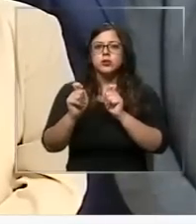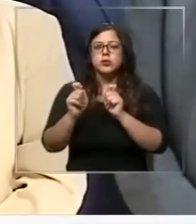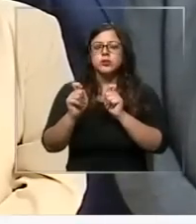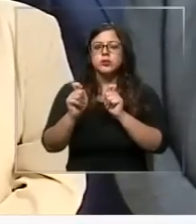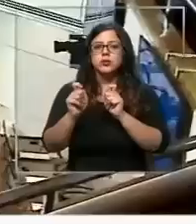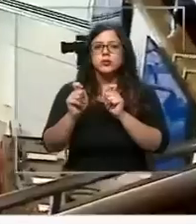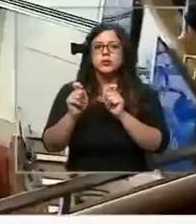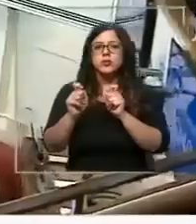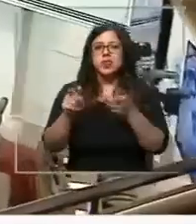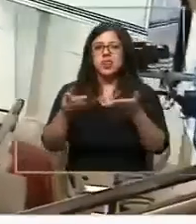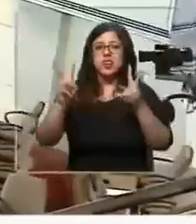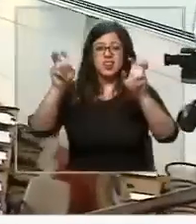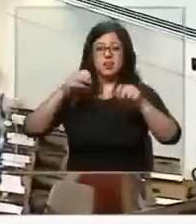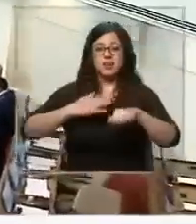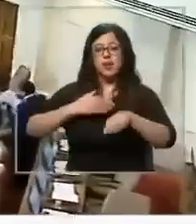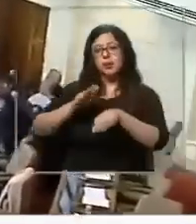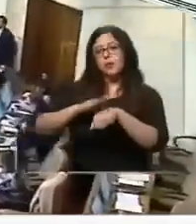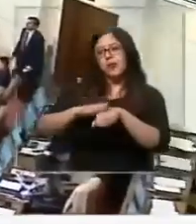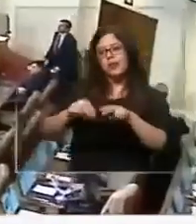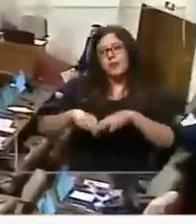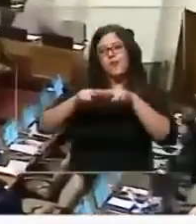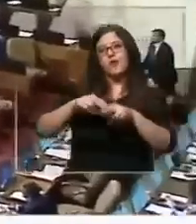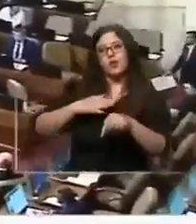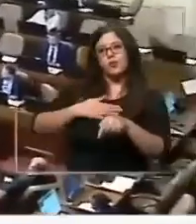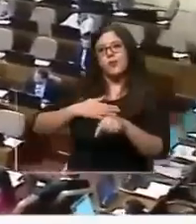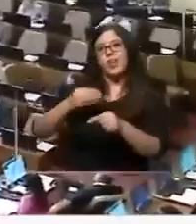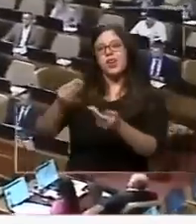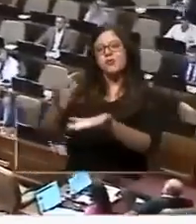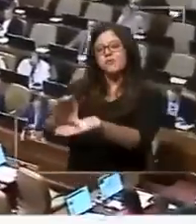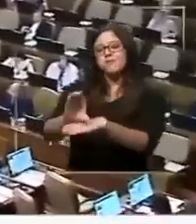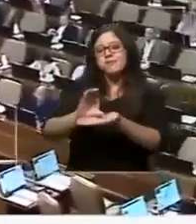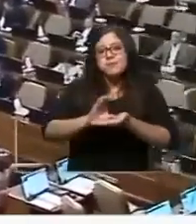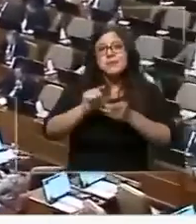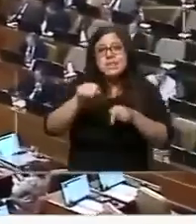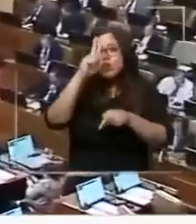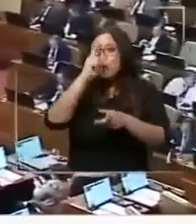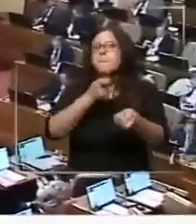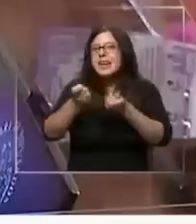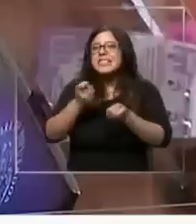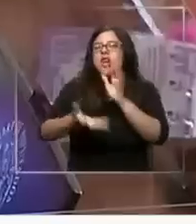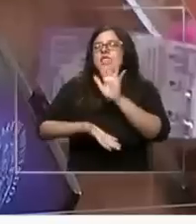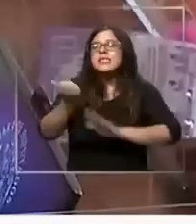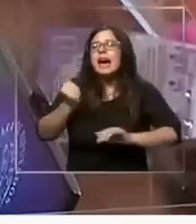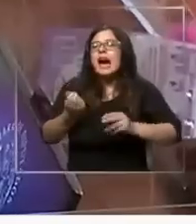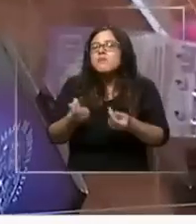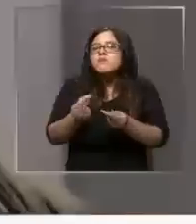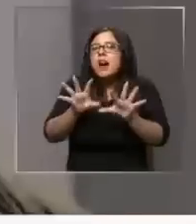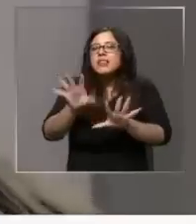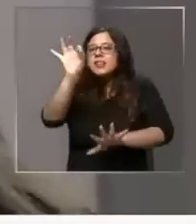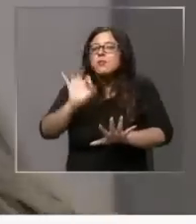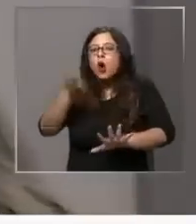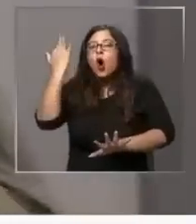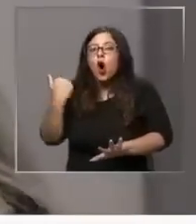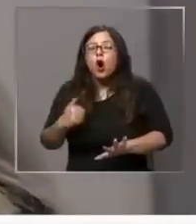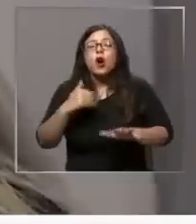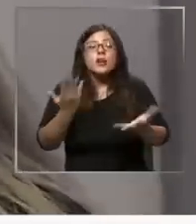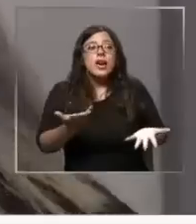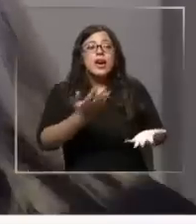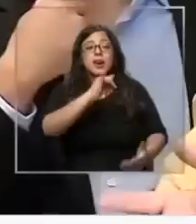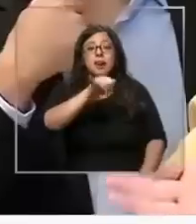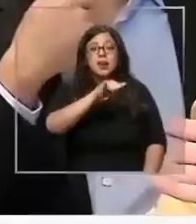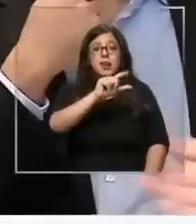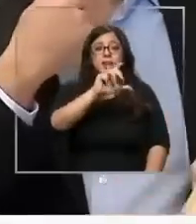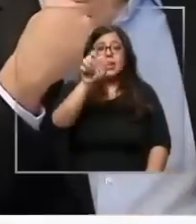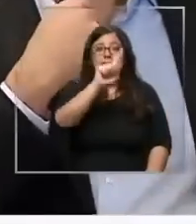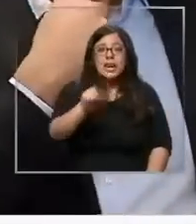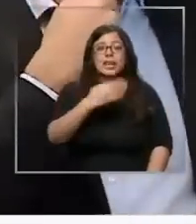de autopréstamo, algo que se parecía demasiado a un retiro. Las iniciativas de la diputada Giles y compañía, junto con la idea